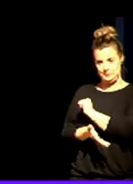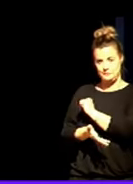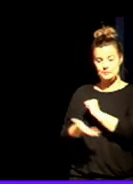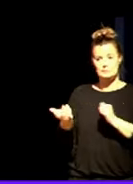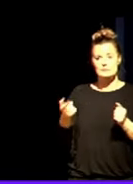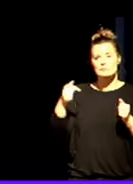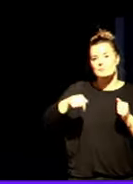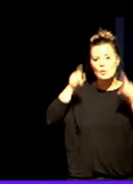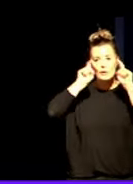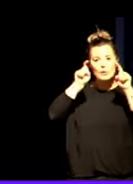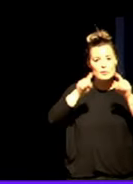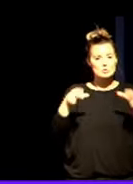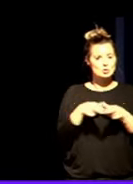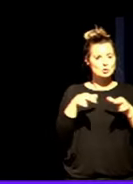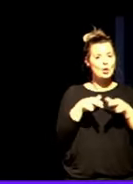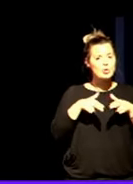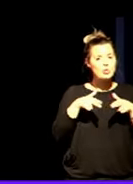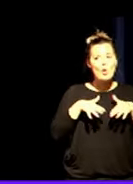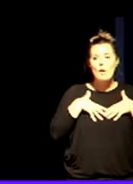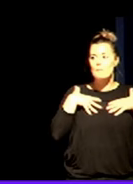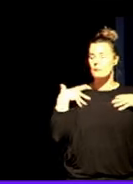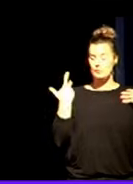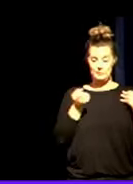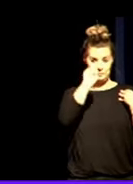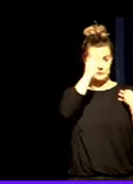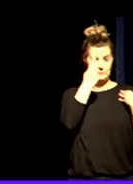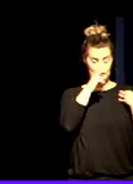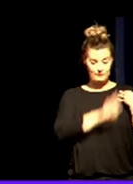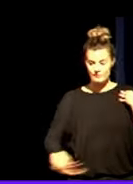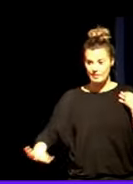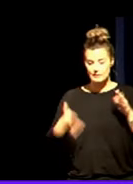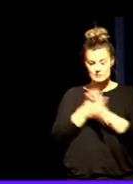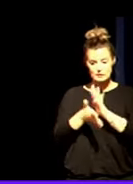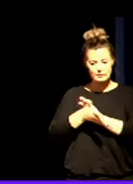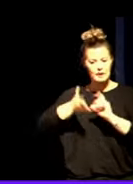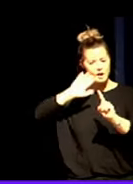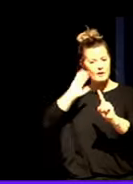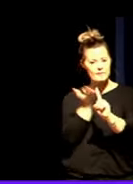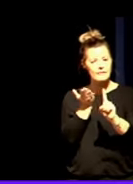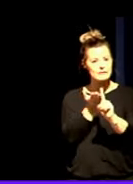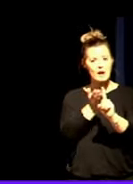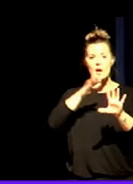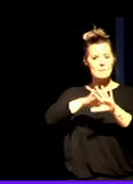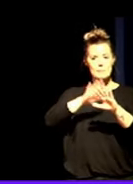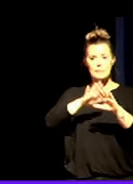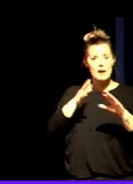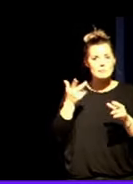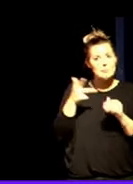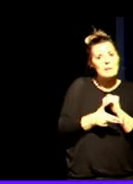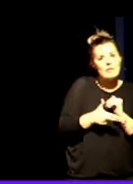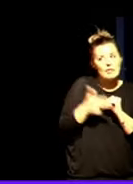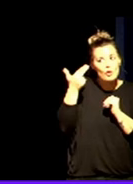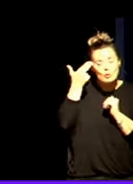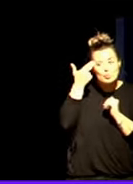educación socioemocional en la primera infancia tiene efectos muy duraderos para la prevención de la conducta suicida en la edad